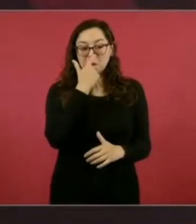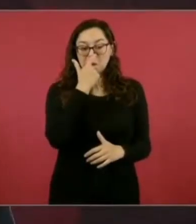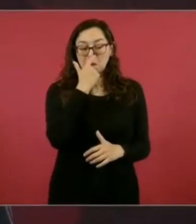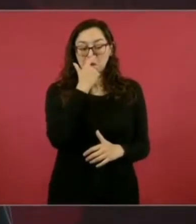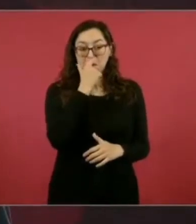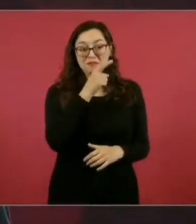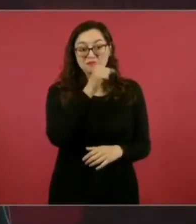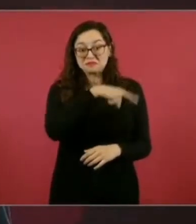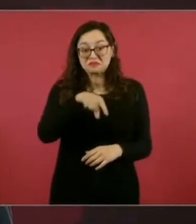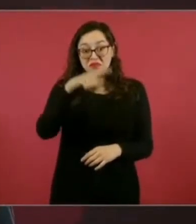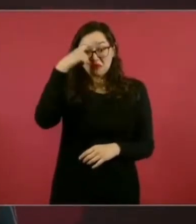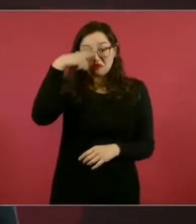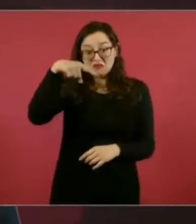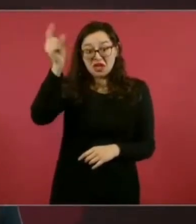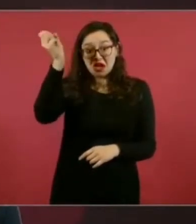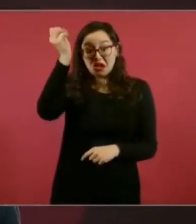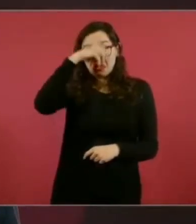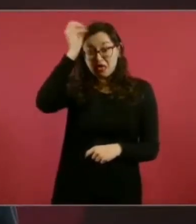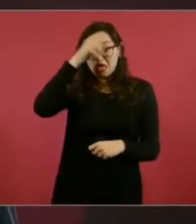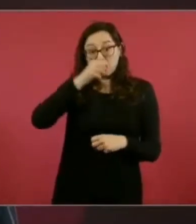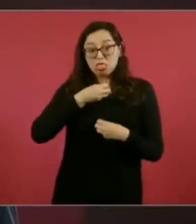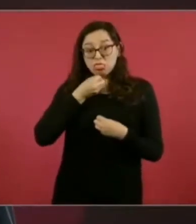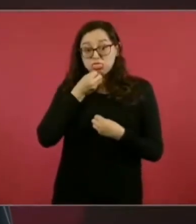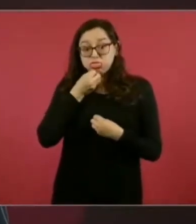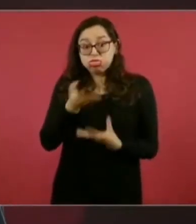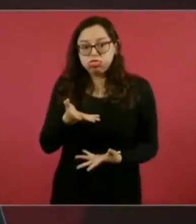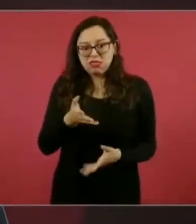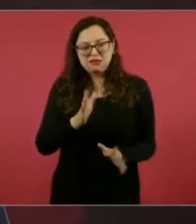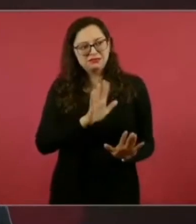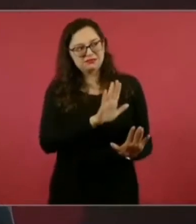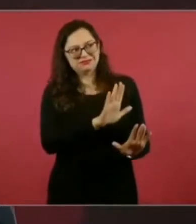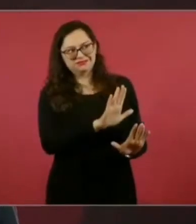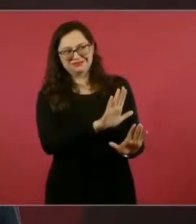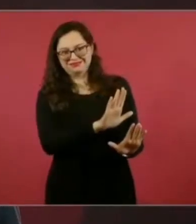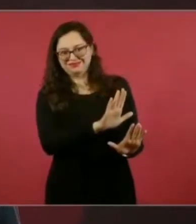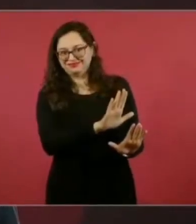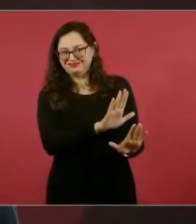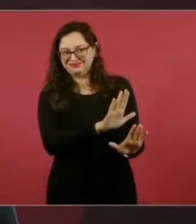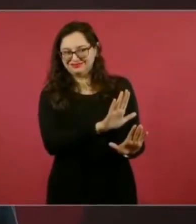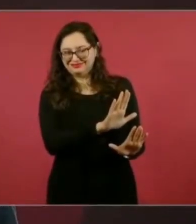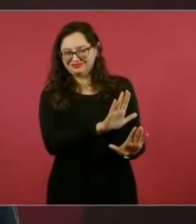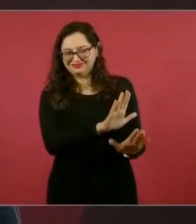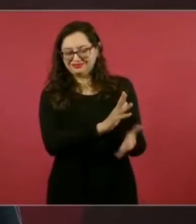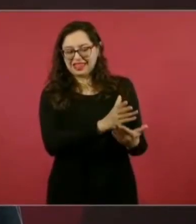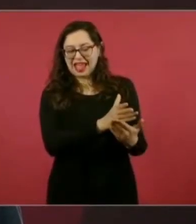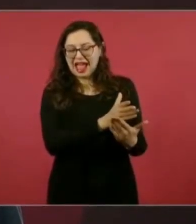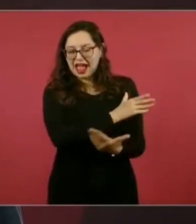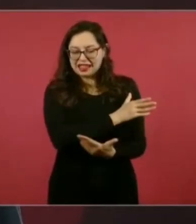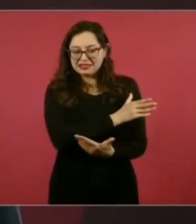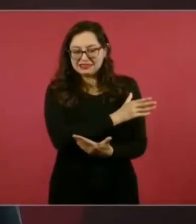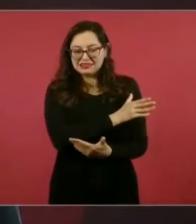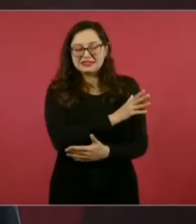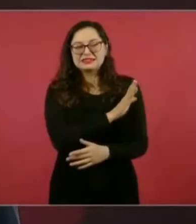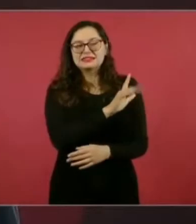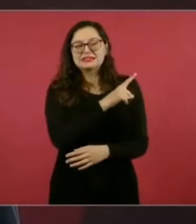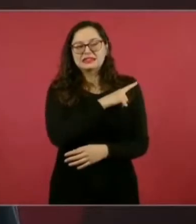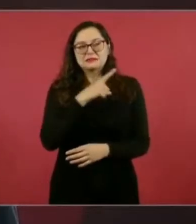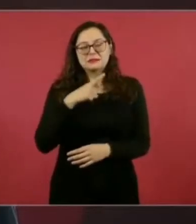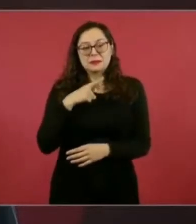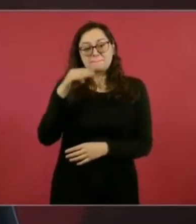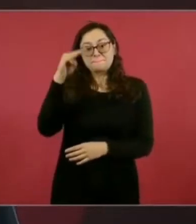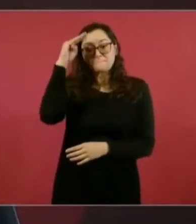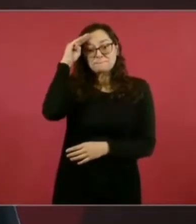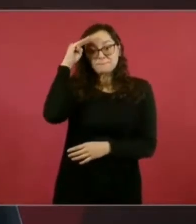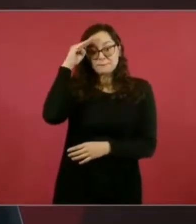opinión, piensen que en México se está